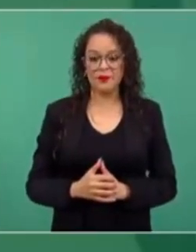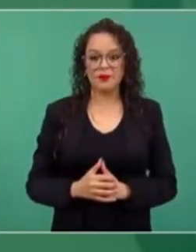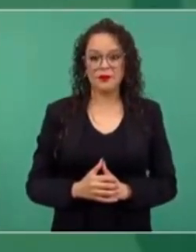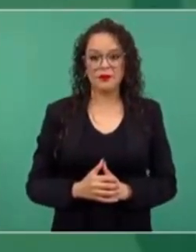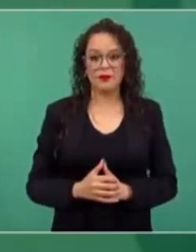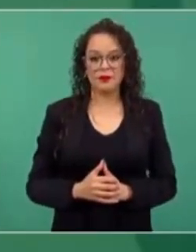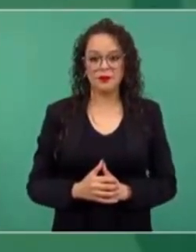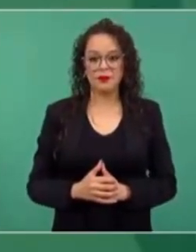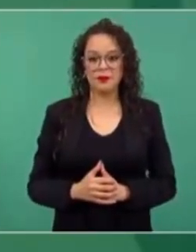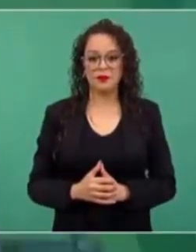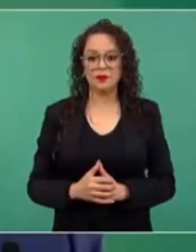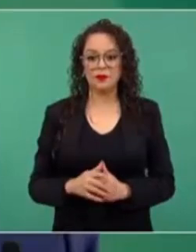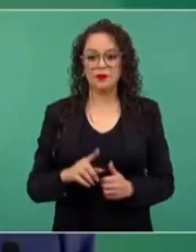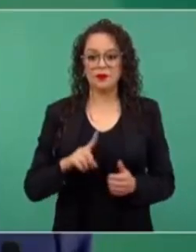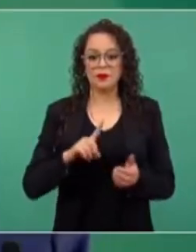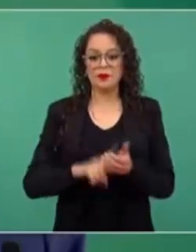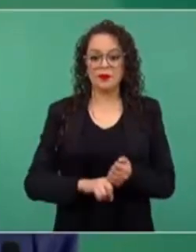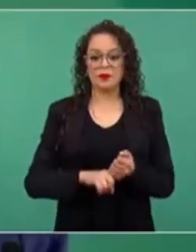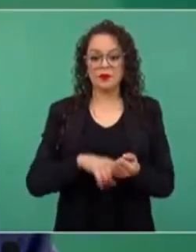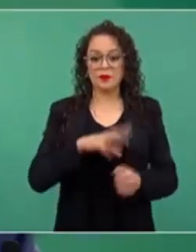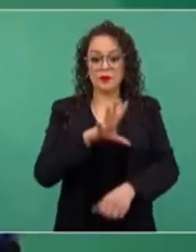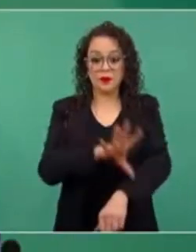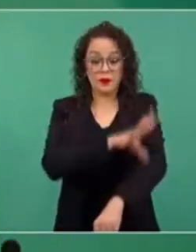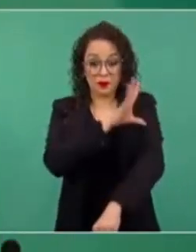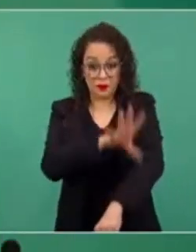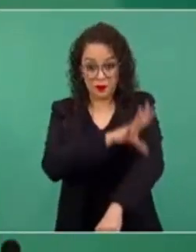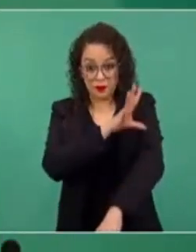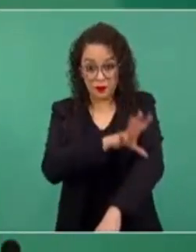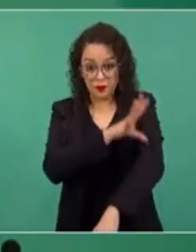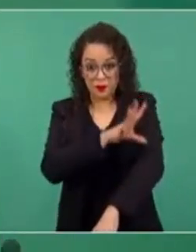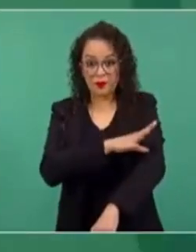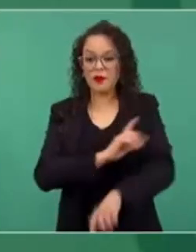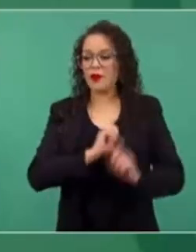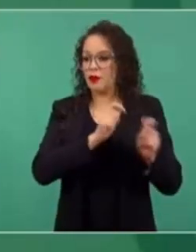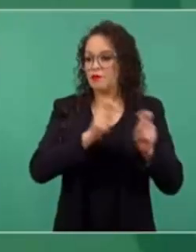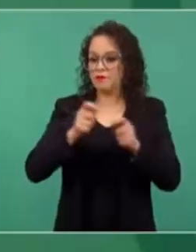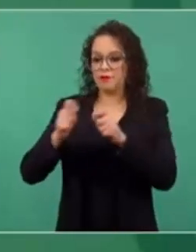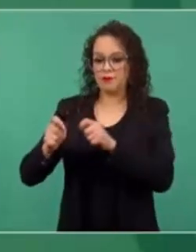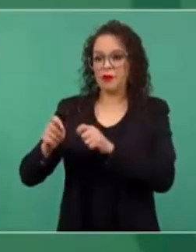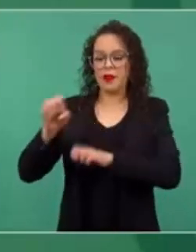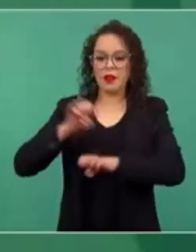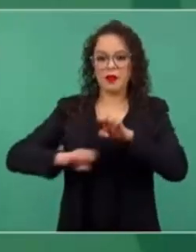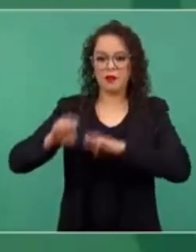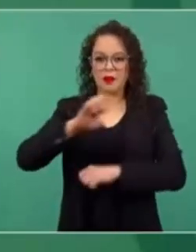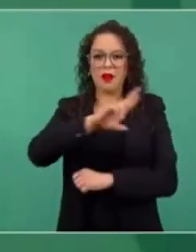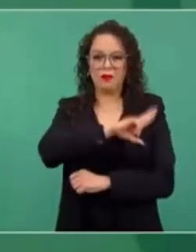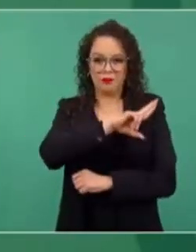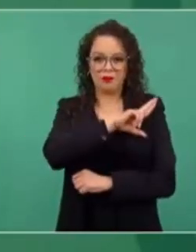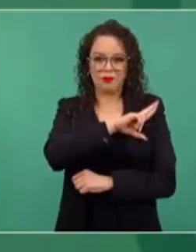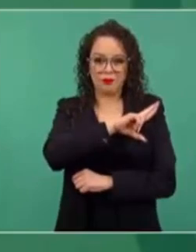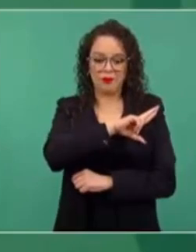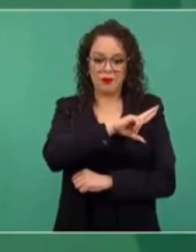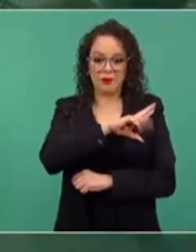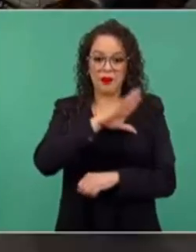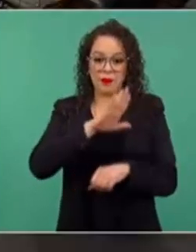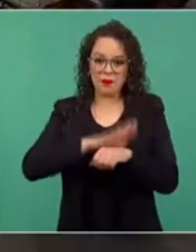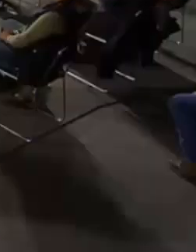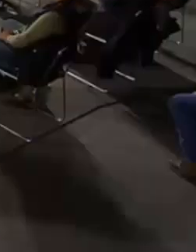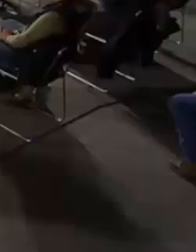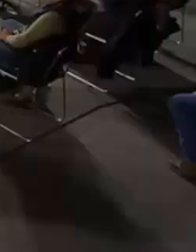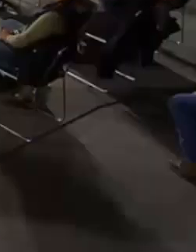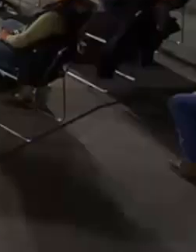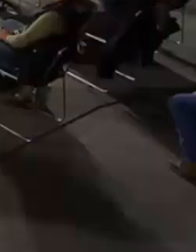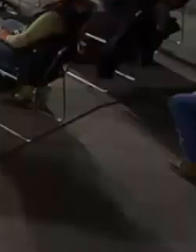mercado de la industria eléctrica a las empresas particulares, sobre todo extranjeras.